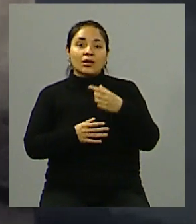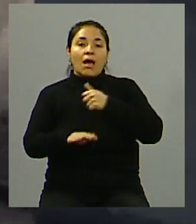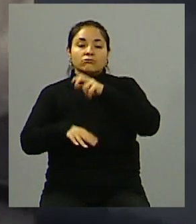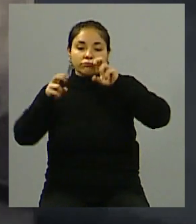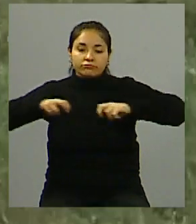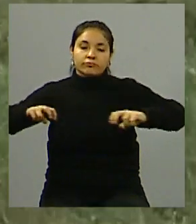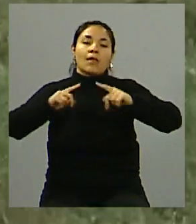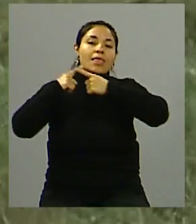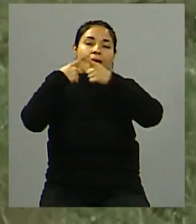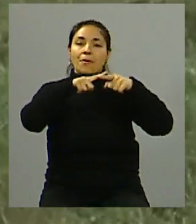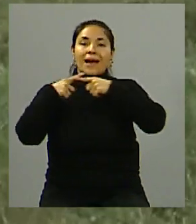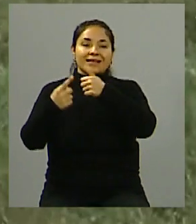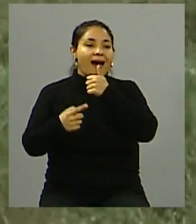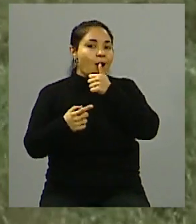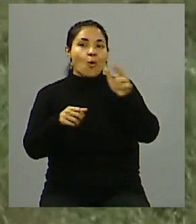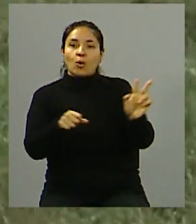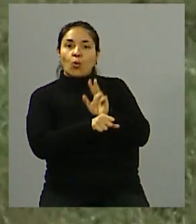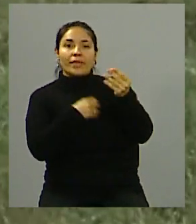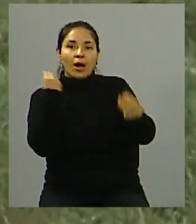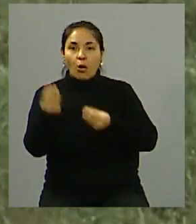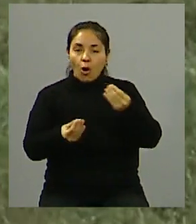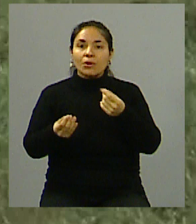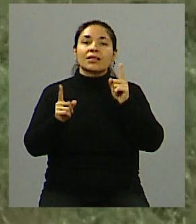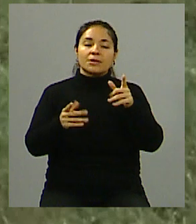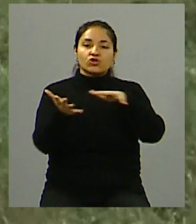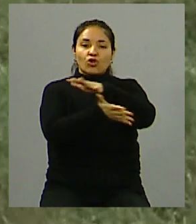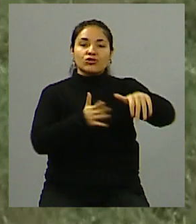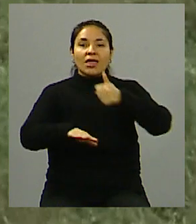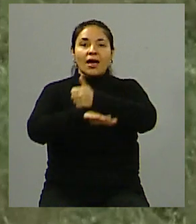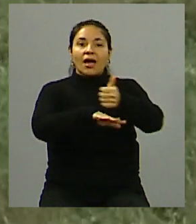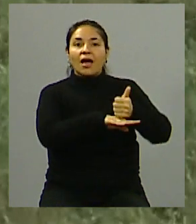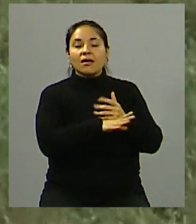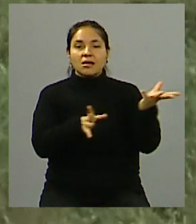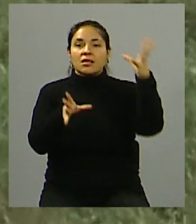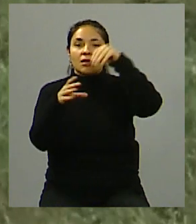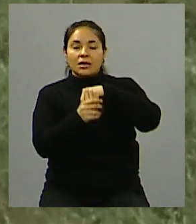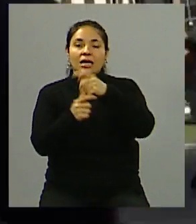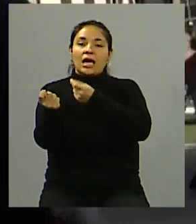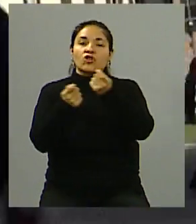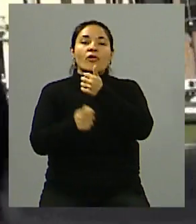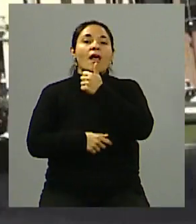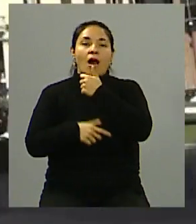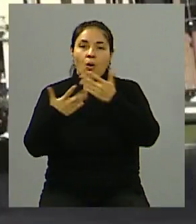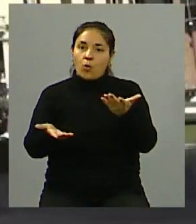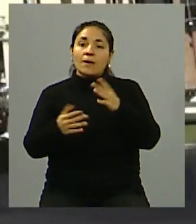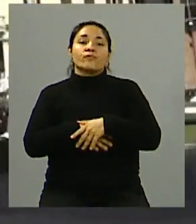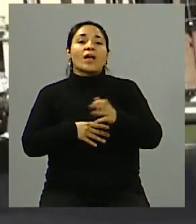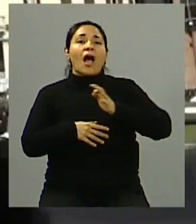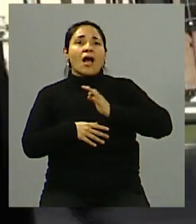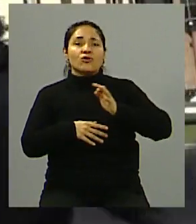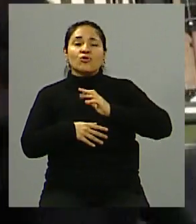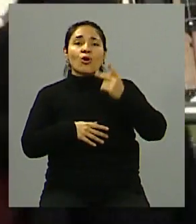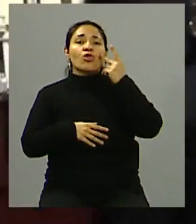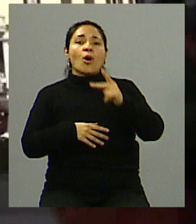política de agua, para poder ver cuál es el involucramiento de la sociedad civil en la gestión de este recurso. Uruguay, en el año 2004,